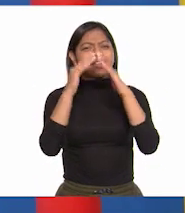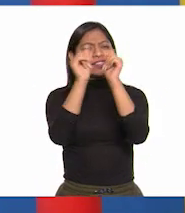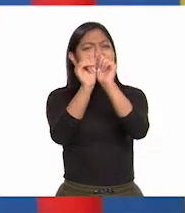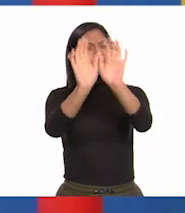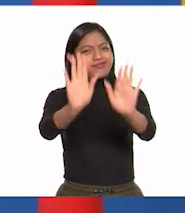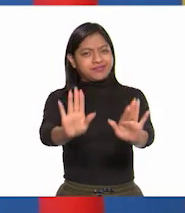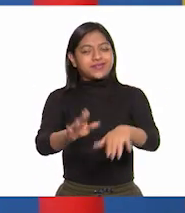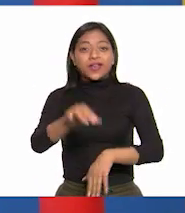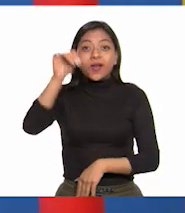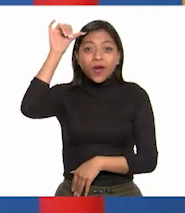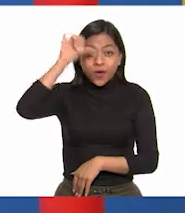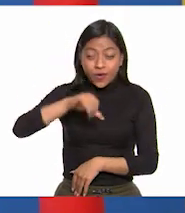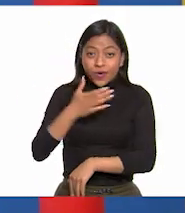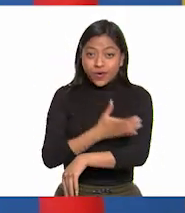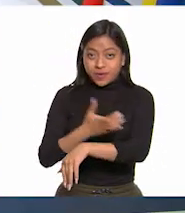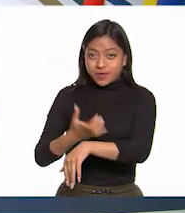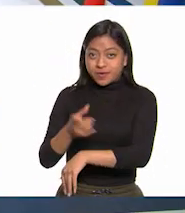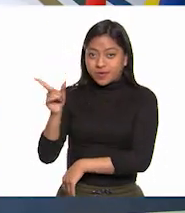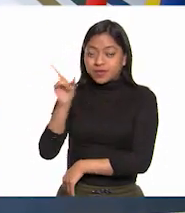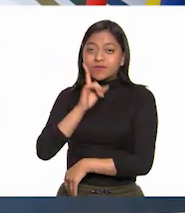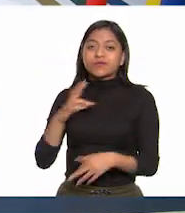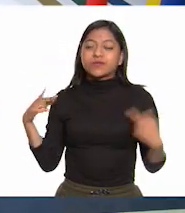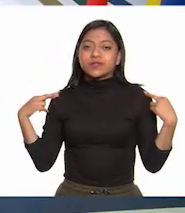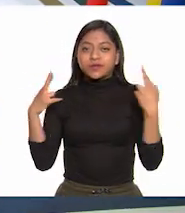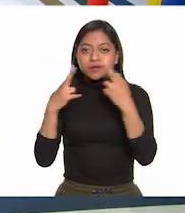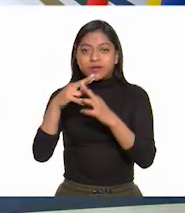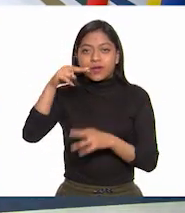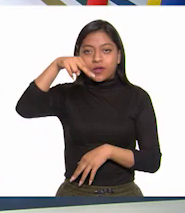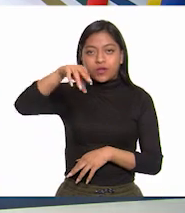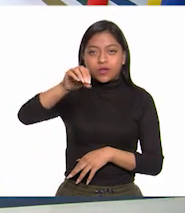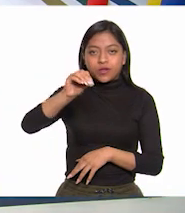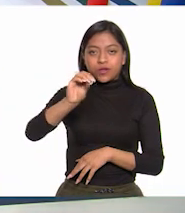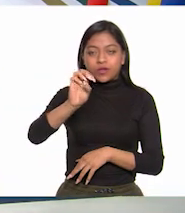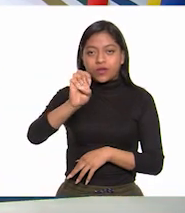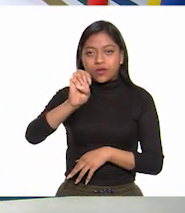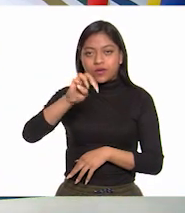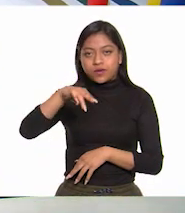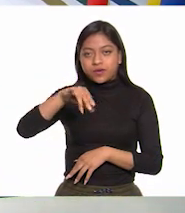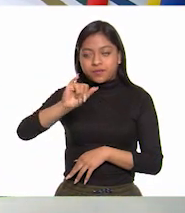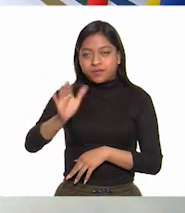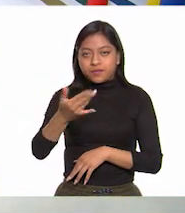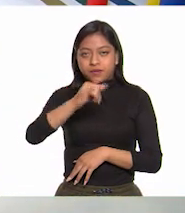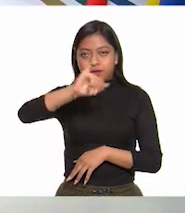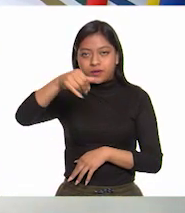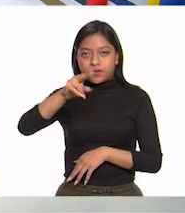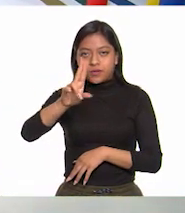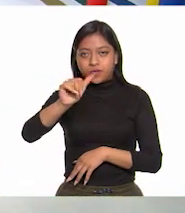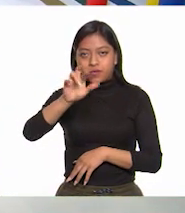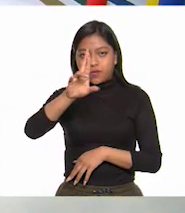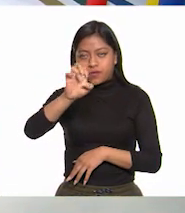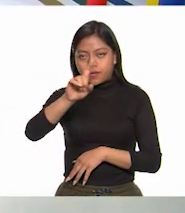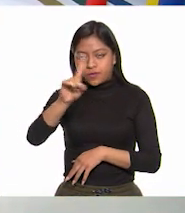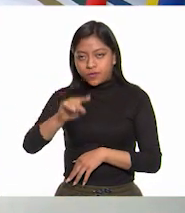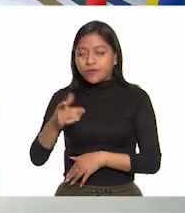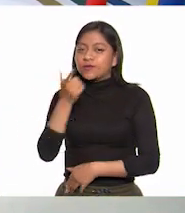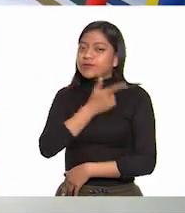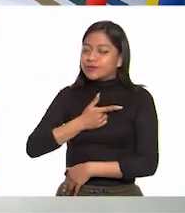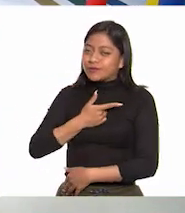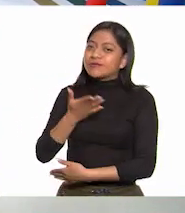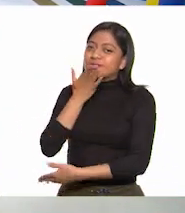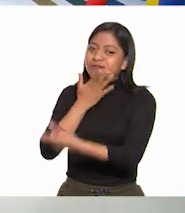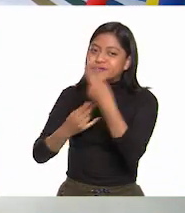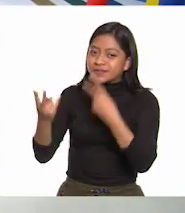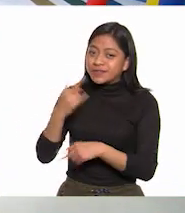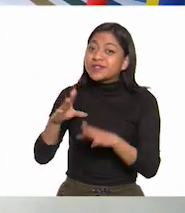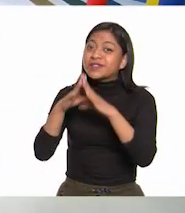hogares. Y el día de hoy nos acompaña la maestra Noemi Juárez, a quien recibo con muchísimo gusto. Maestra, ¿cómo estás?